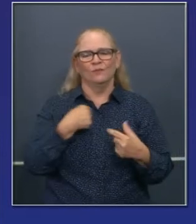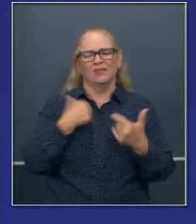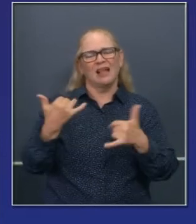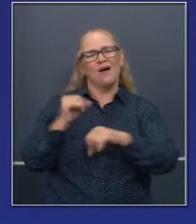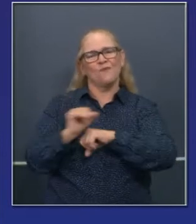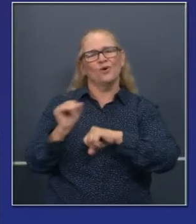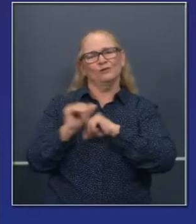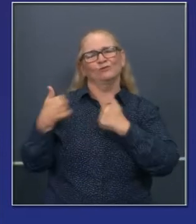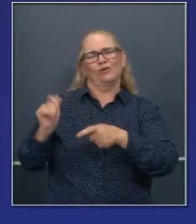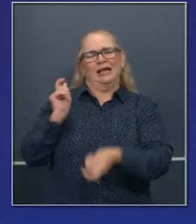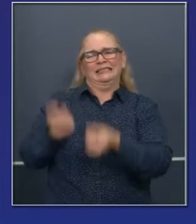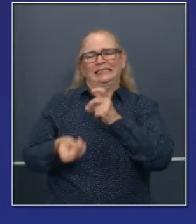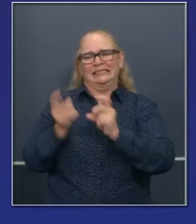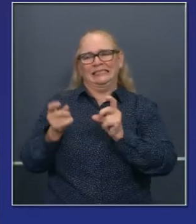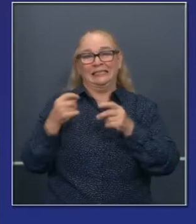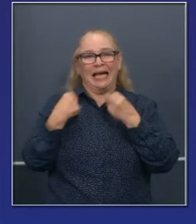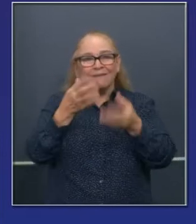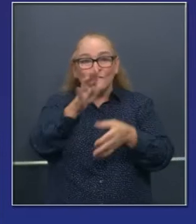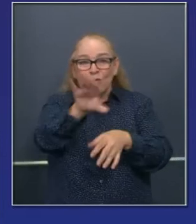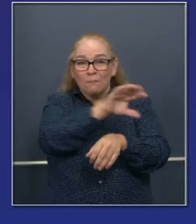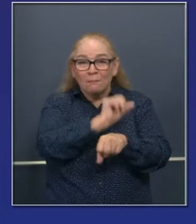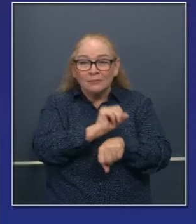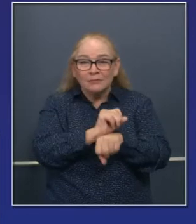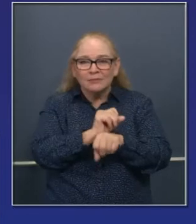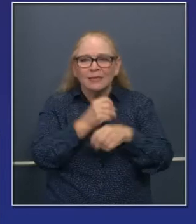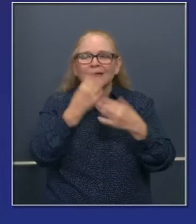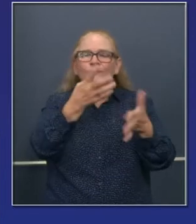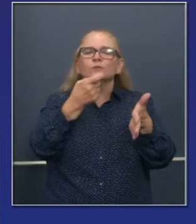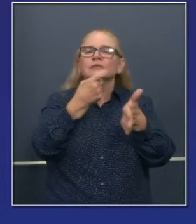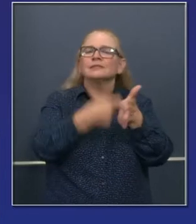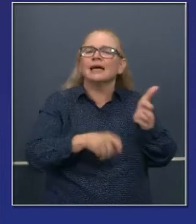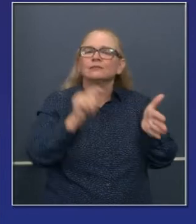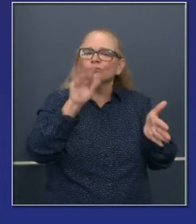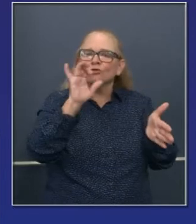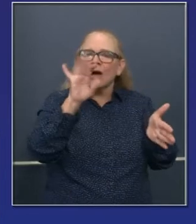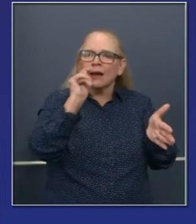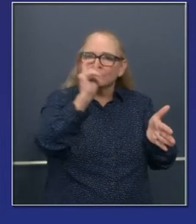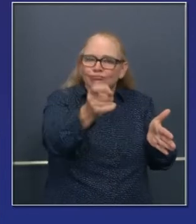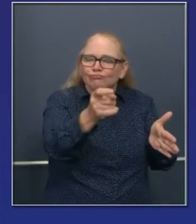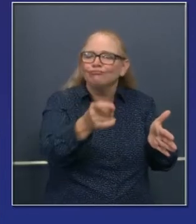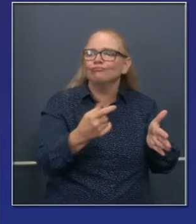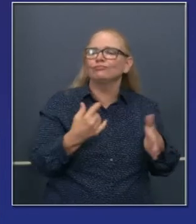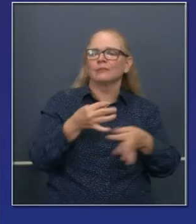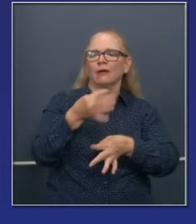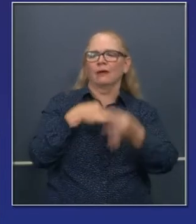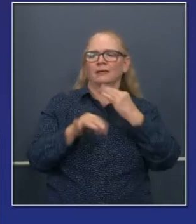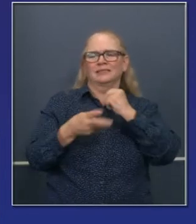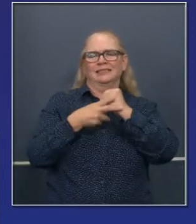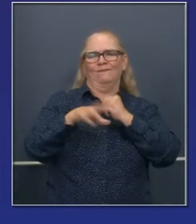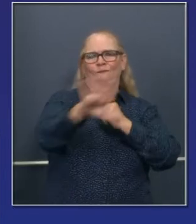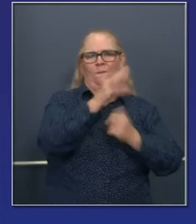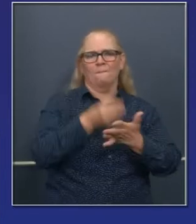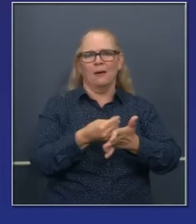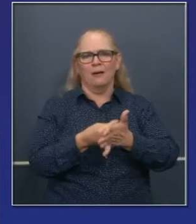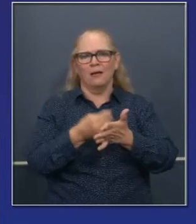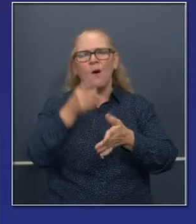crédito de impuestos para contratar a personal nuevo. Tenemos ciertas ideas, nuestro equipo de trabajo ha presentado algunas ideas nuevas.